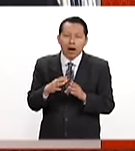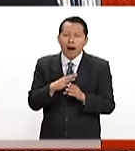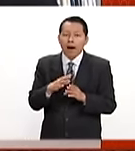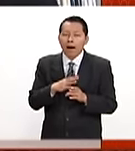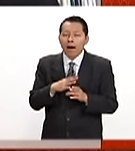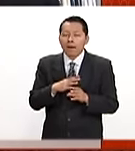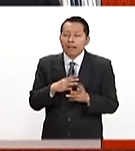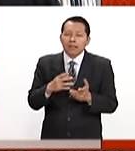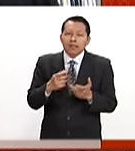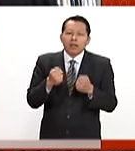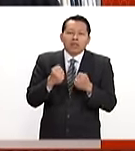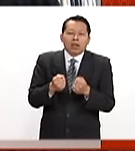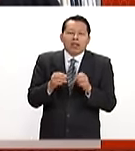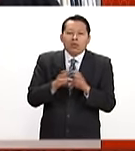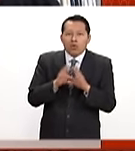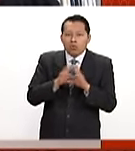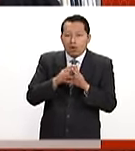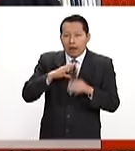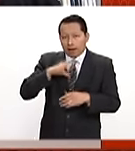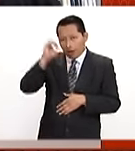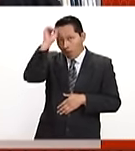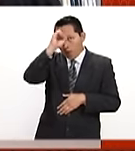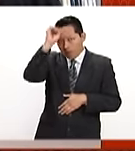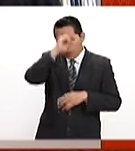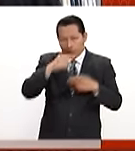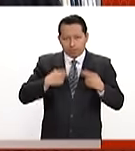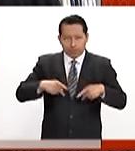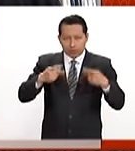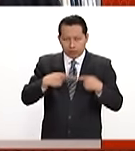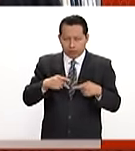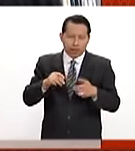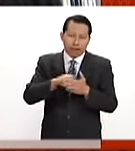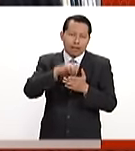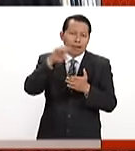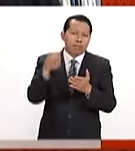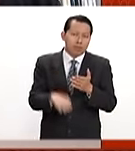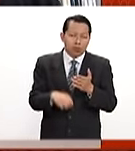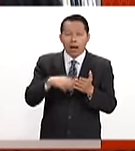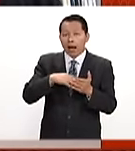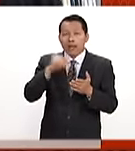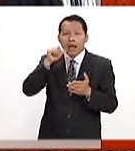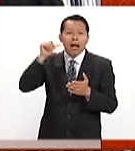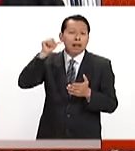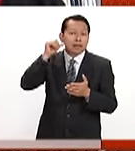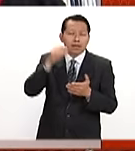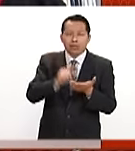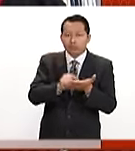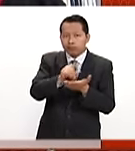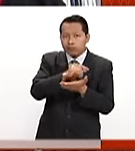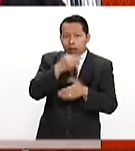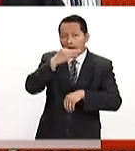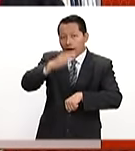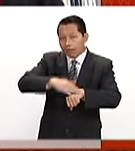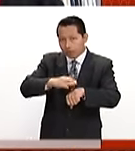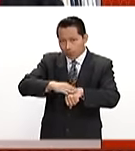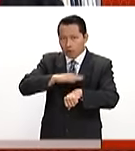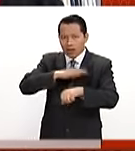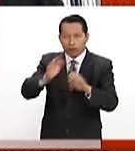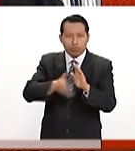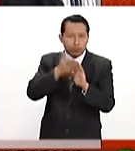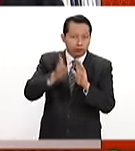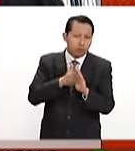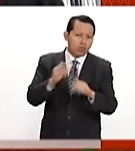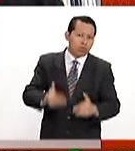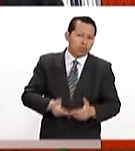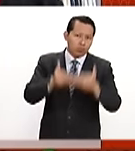en la opinión pública. Por ejemplo, el hecho de que haya anunciado ayer que se va a construir este muro